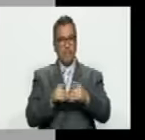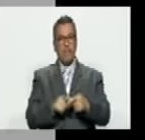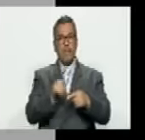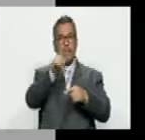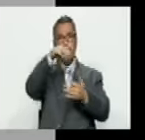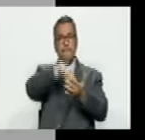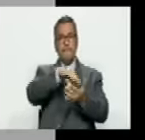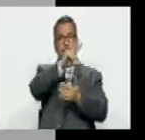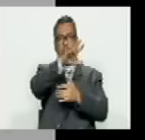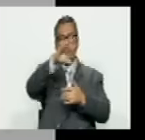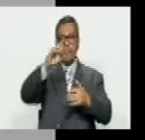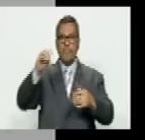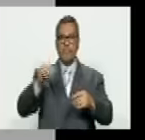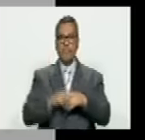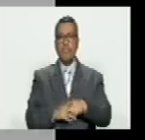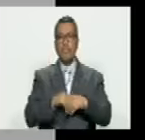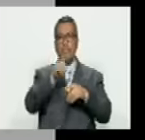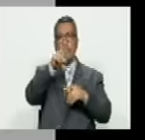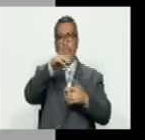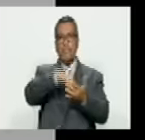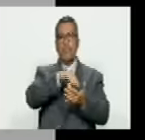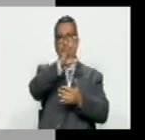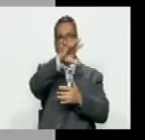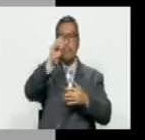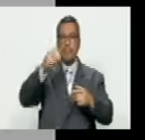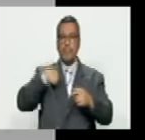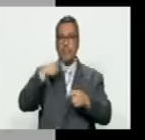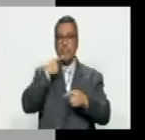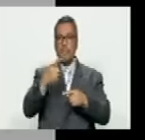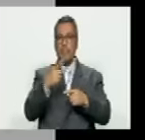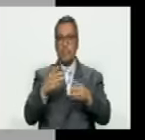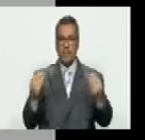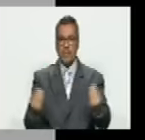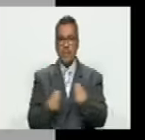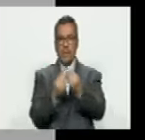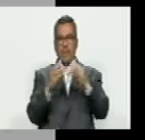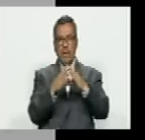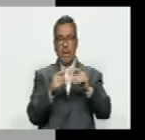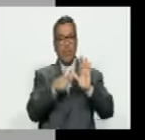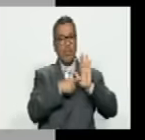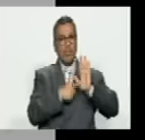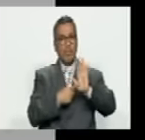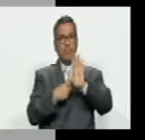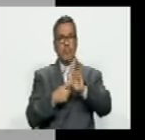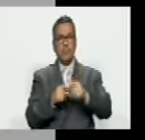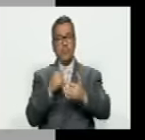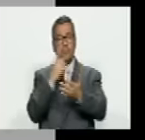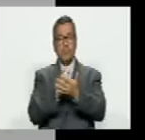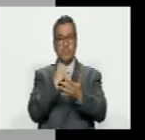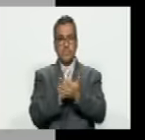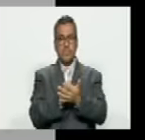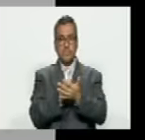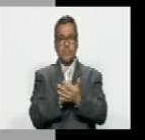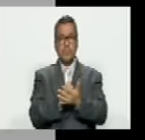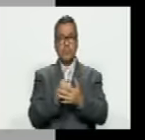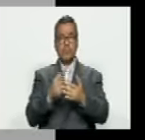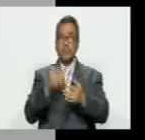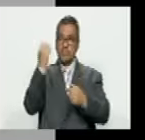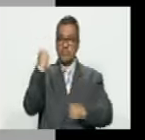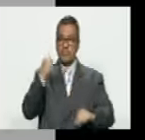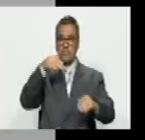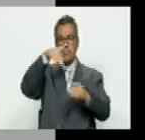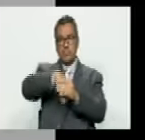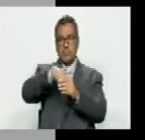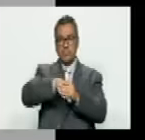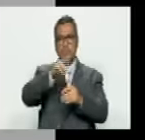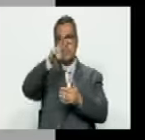1.500 ellos dicen esas 1.500 predicen el conjunto es una muestra que hemos probado en anteriores elecciones